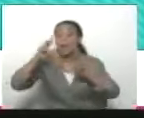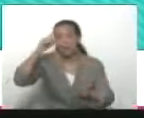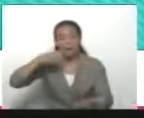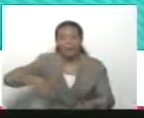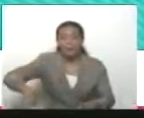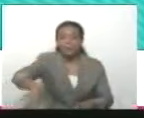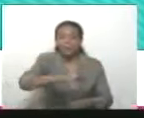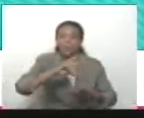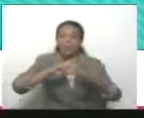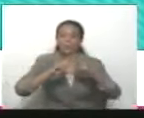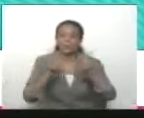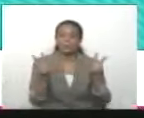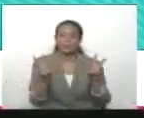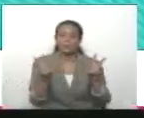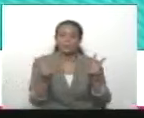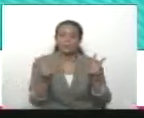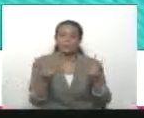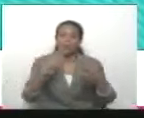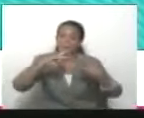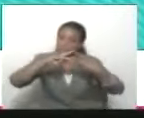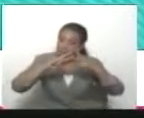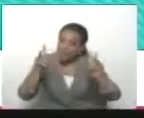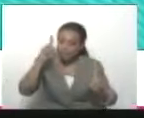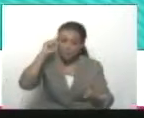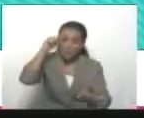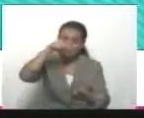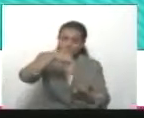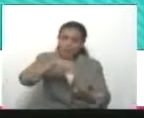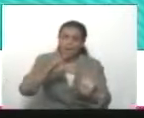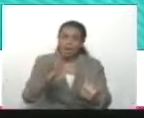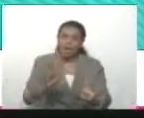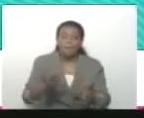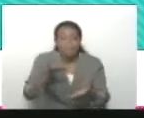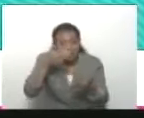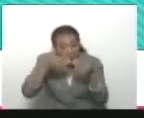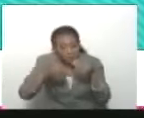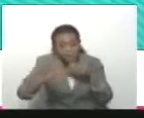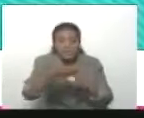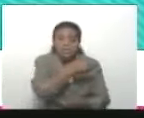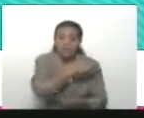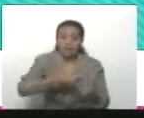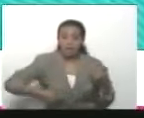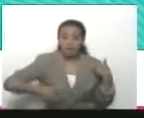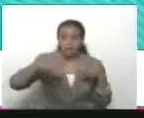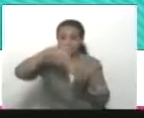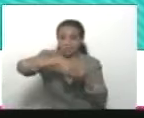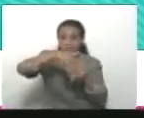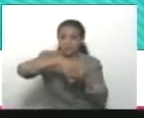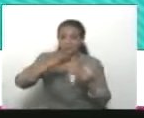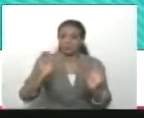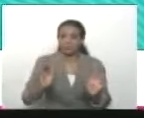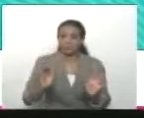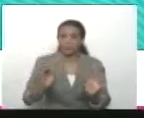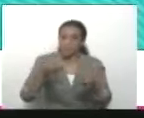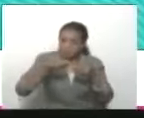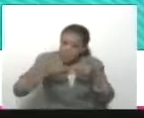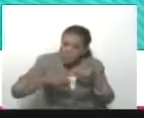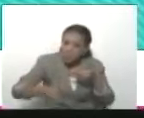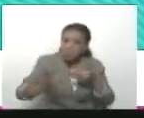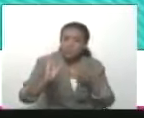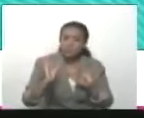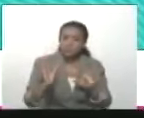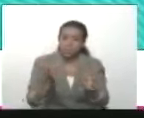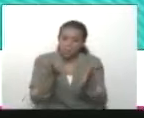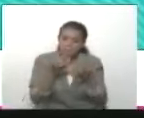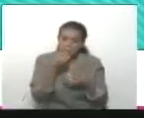aunque la paz hay que cuidarla. Serán muy beneficiosos para las venideras elecciones. Muy beneficiosos